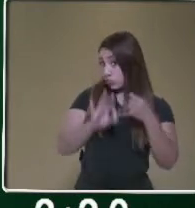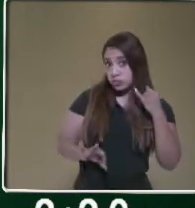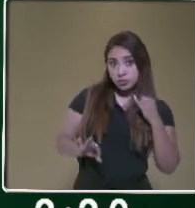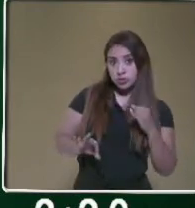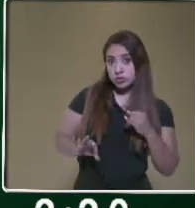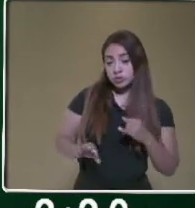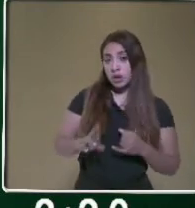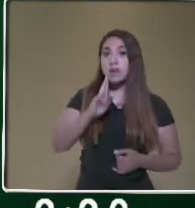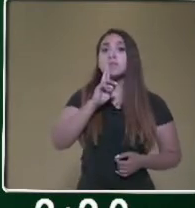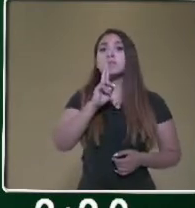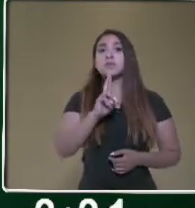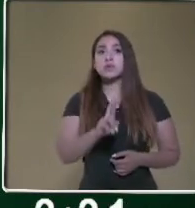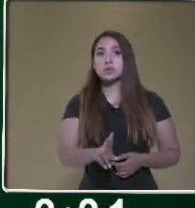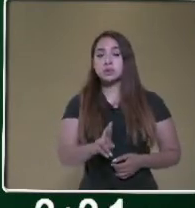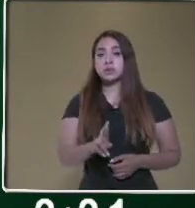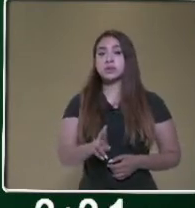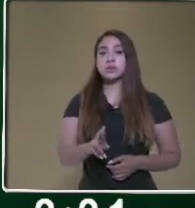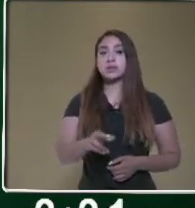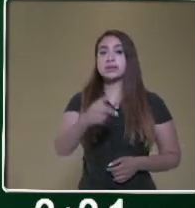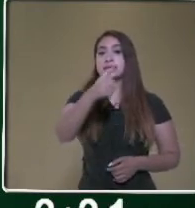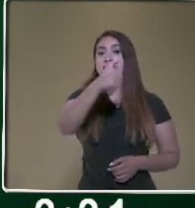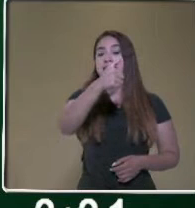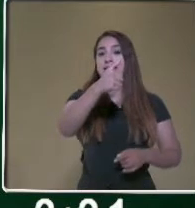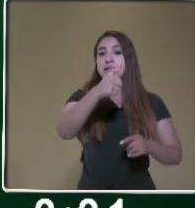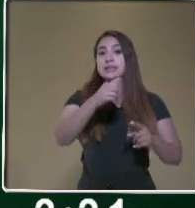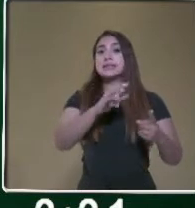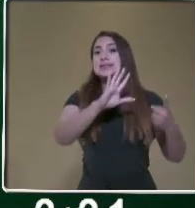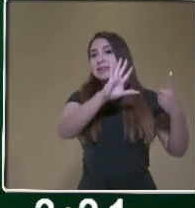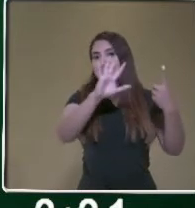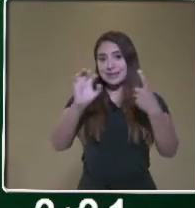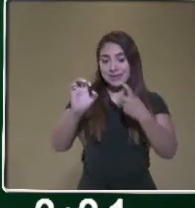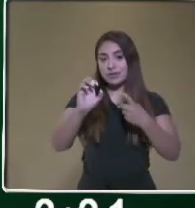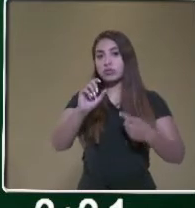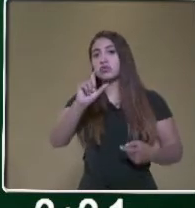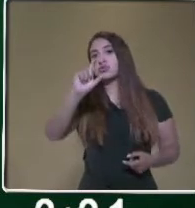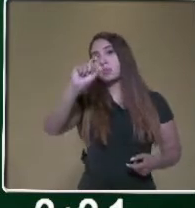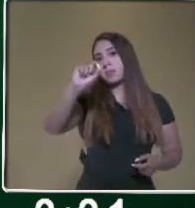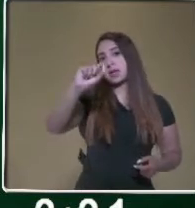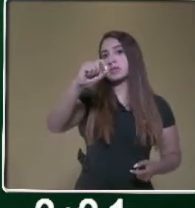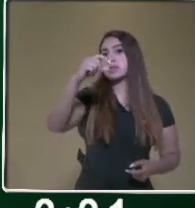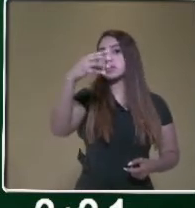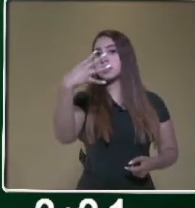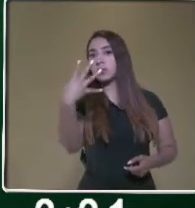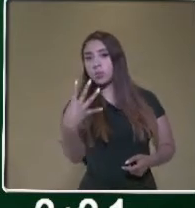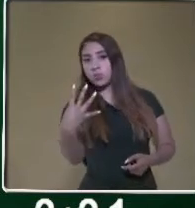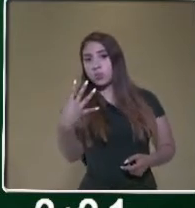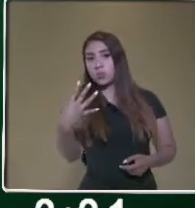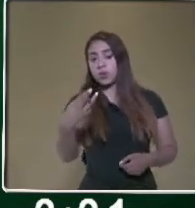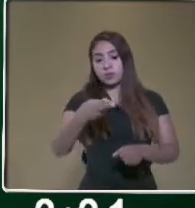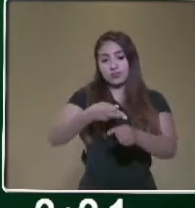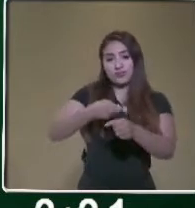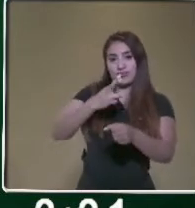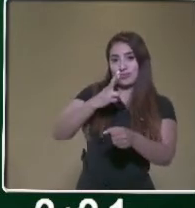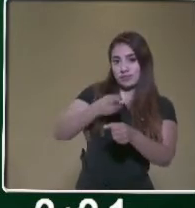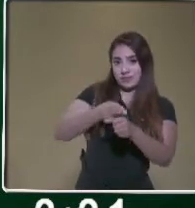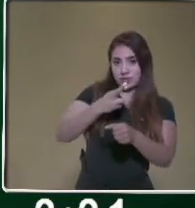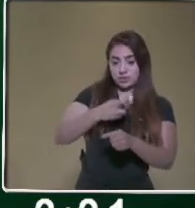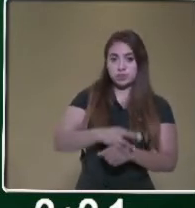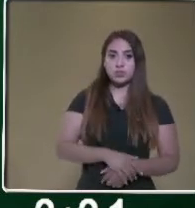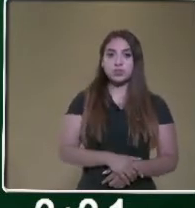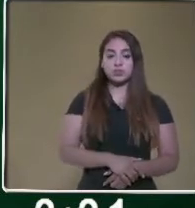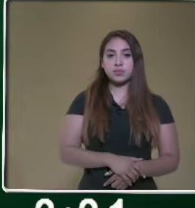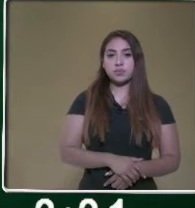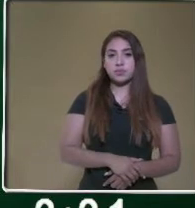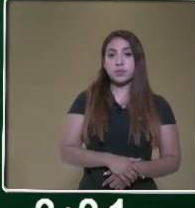resultado es que se descargaron 624 latas de refresco. Recuerda que la